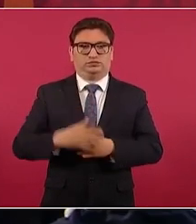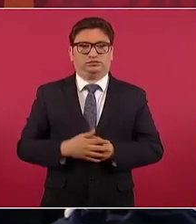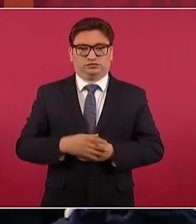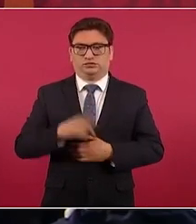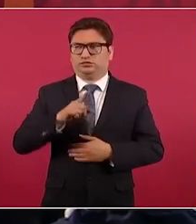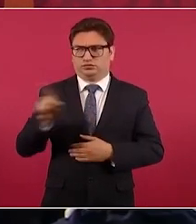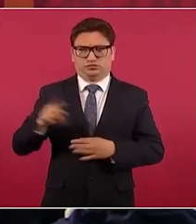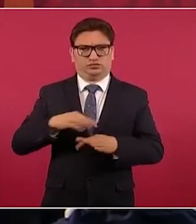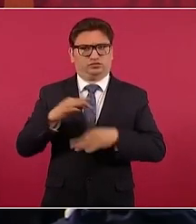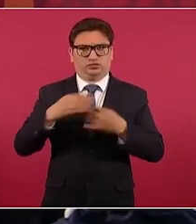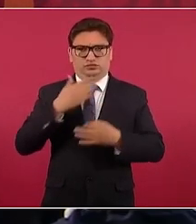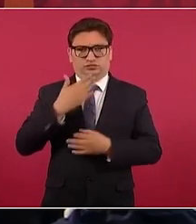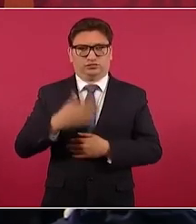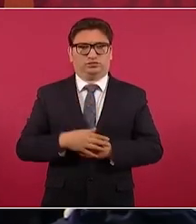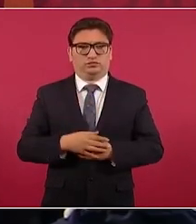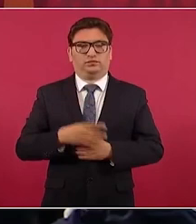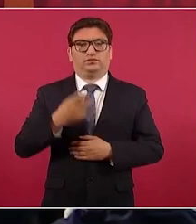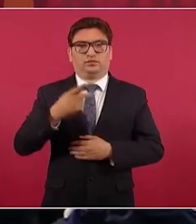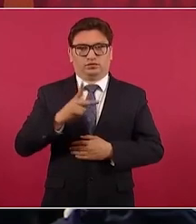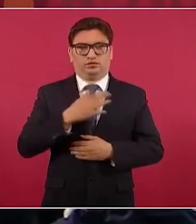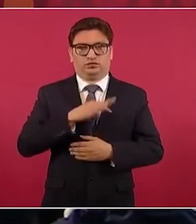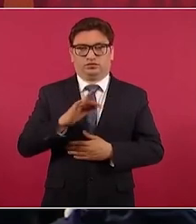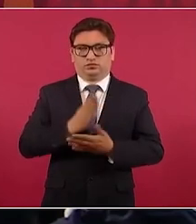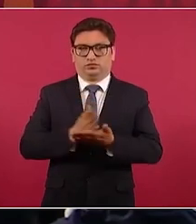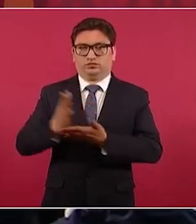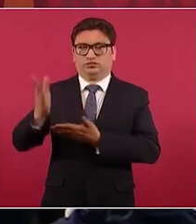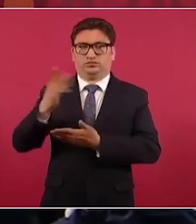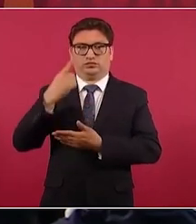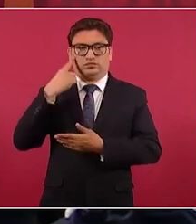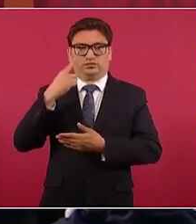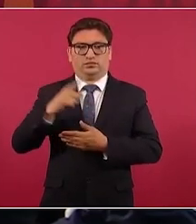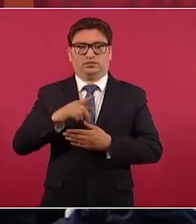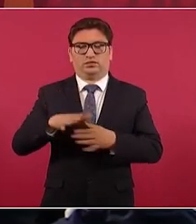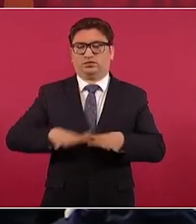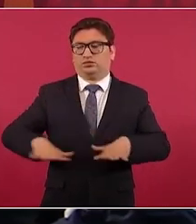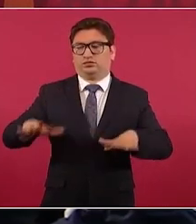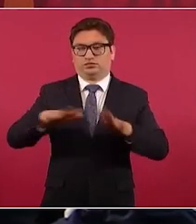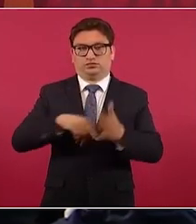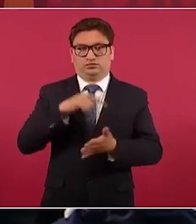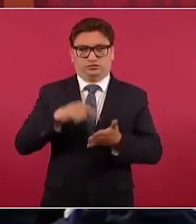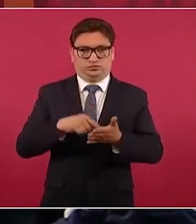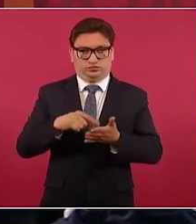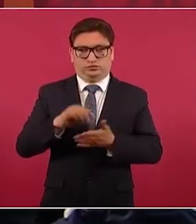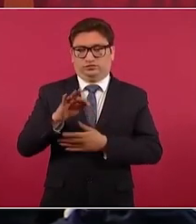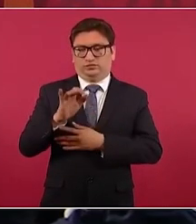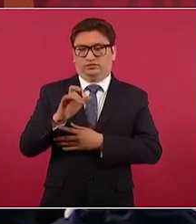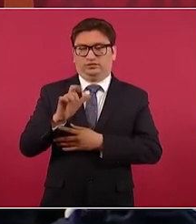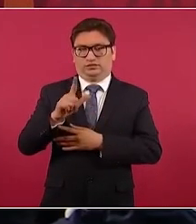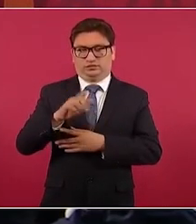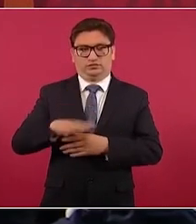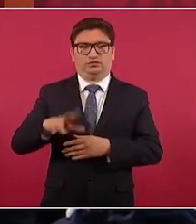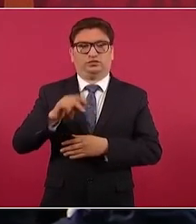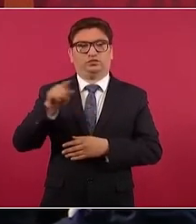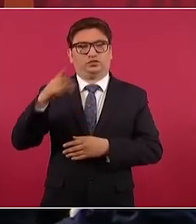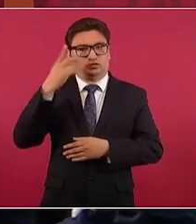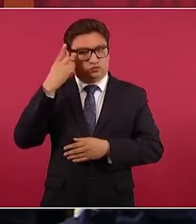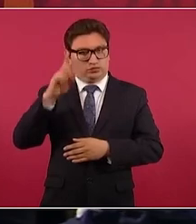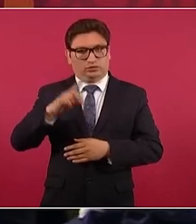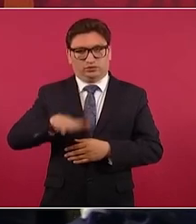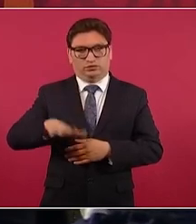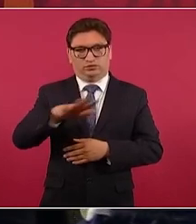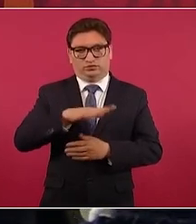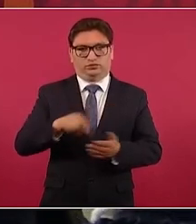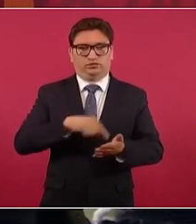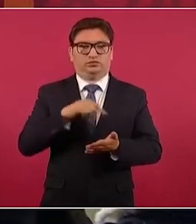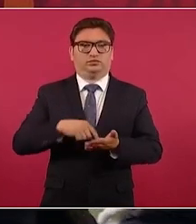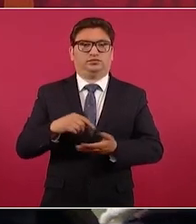muy bien y todos. los dejan pasar al salir no cruzan el muelle fiscal sino el otro. Sí, los dueños de los bancos,